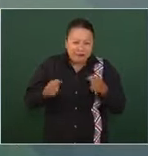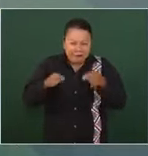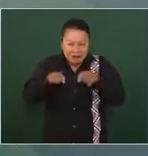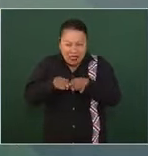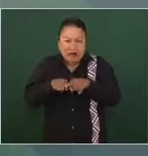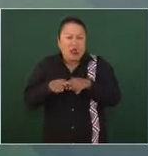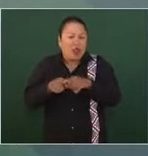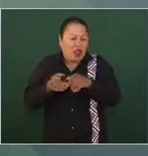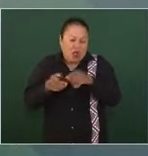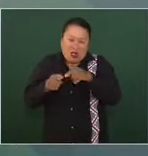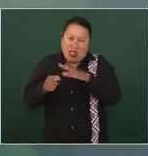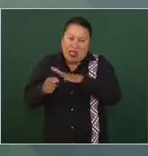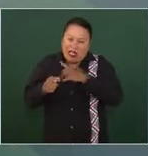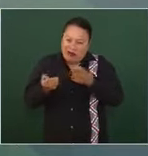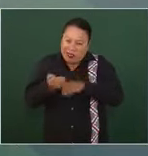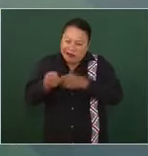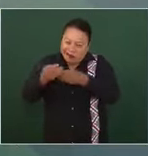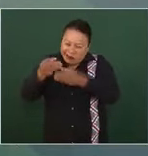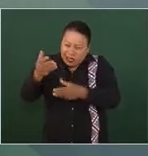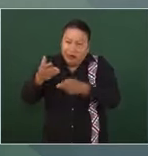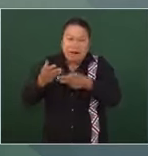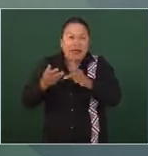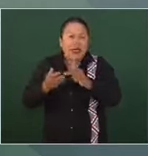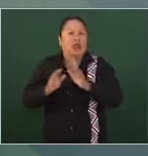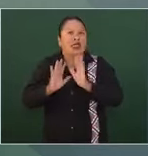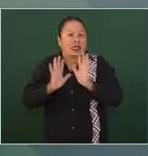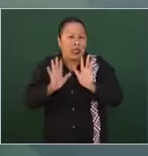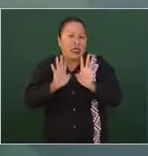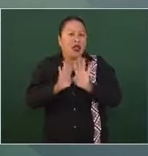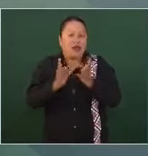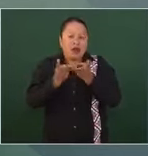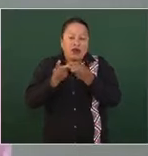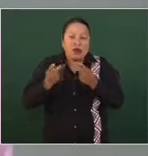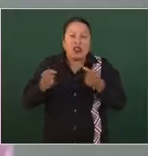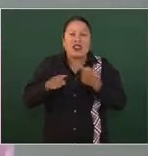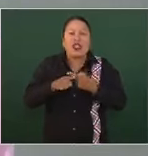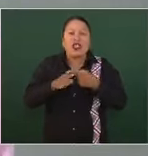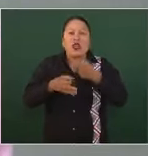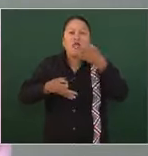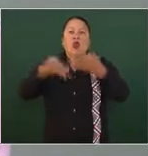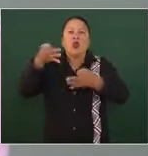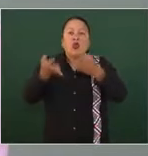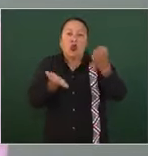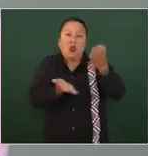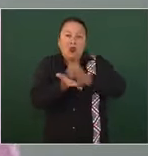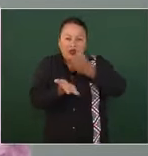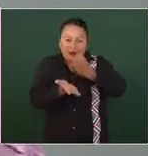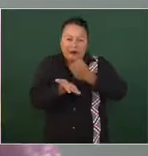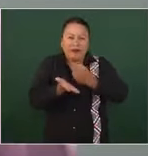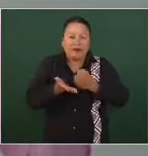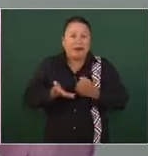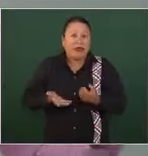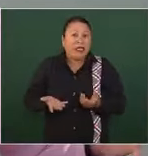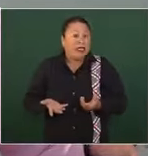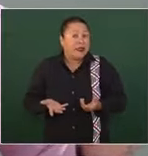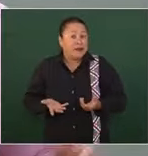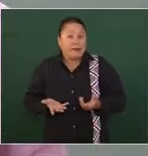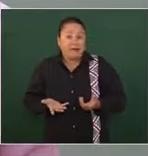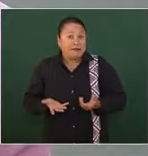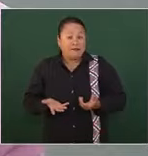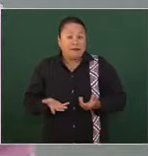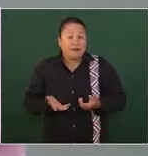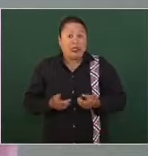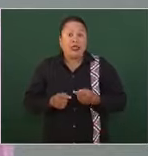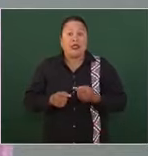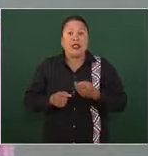pero está resuelto por un juez, no es el